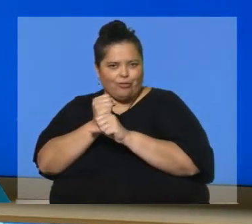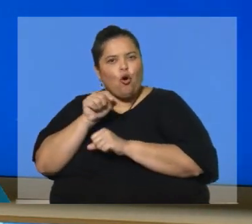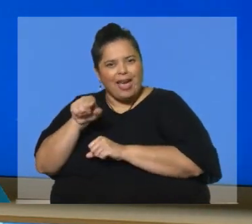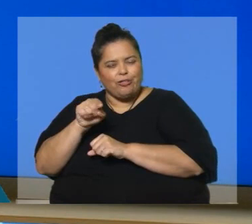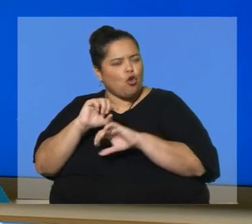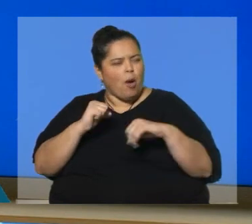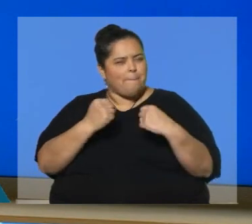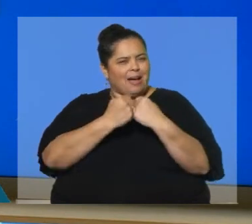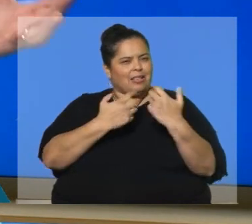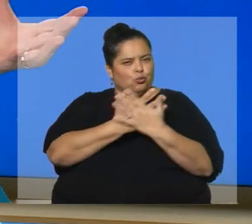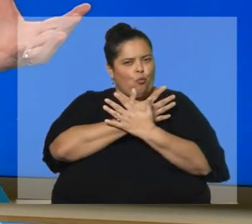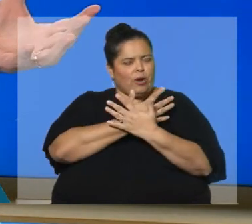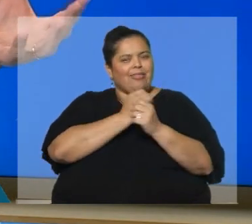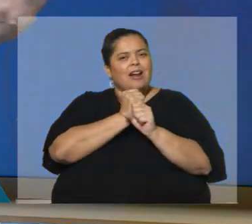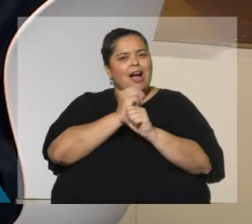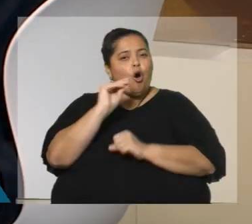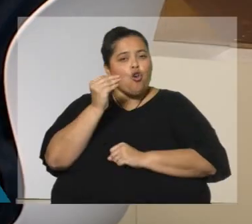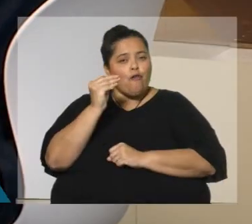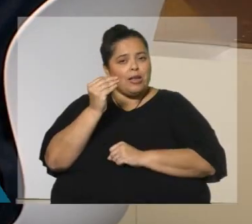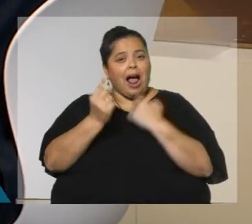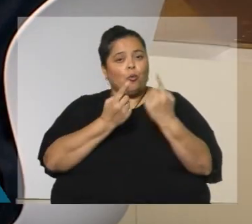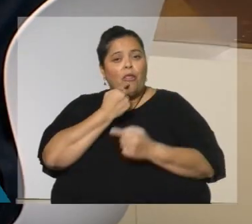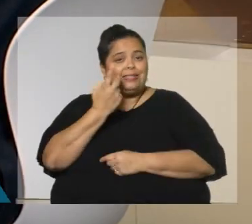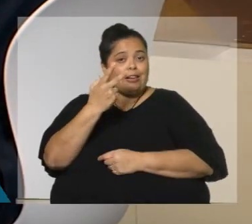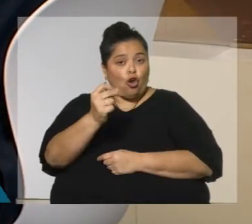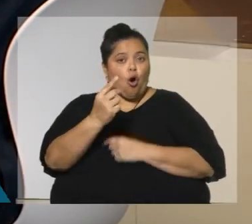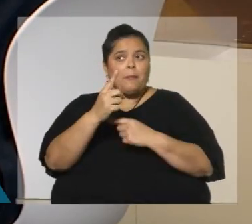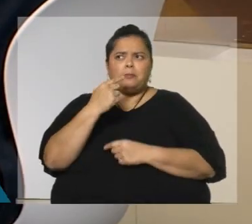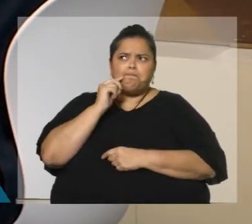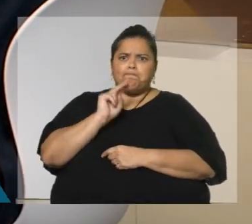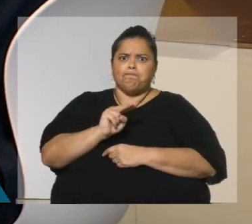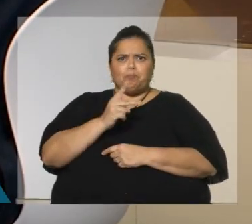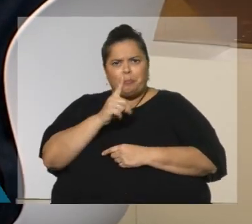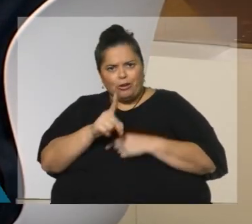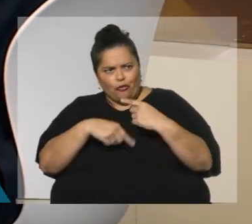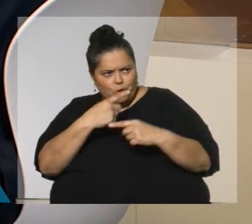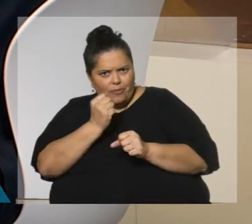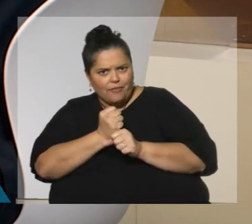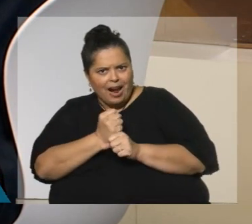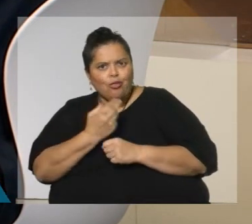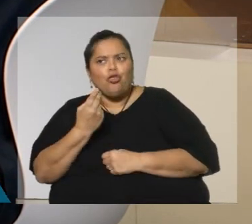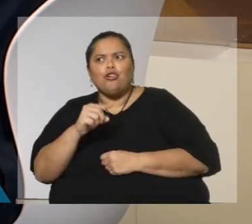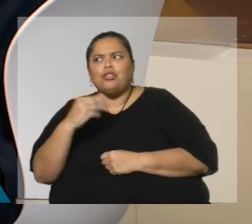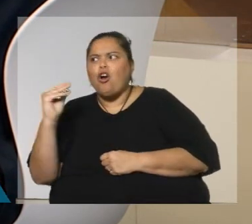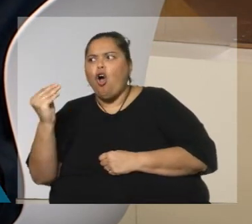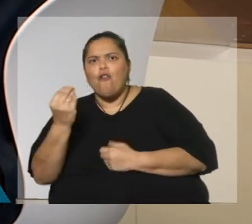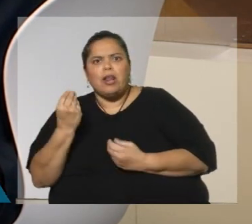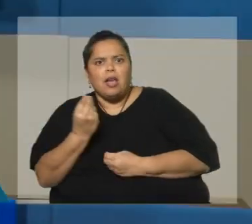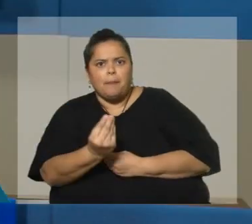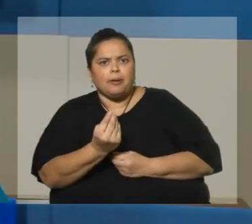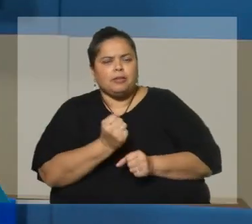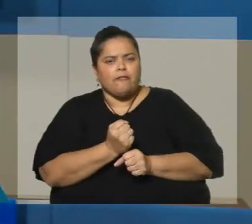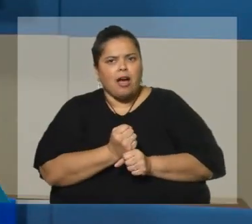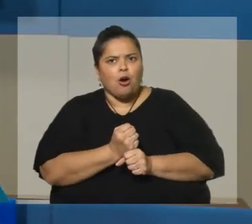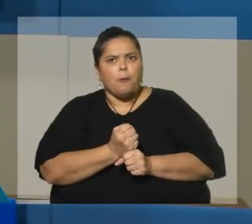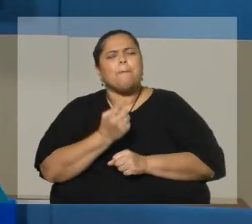empleo juvenil? Porque dicen que hay estudios que no, pero cuando uno lo mira así fríamente y dice, bueno, si no, si los veteranos se mantienen trabajando, los más jóvenes... ¿Qué pasó?